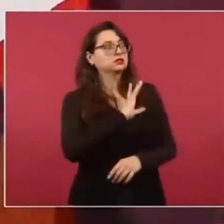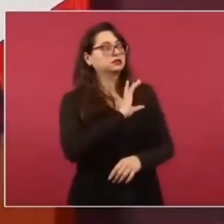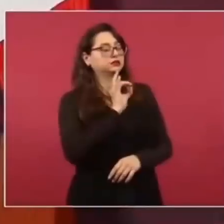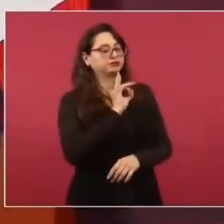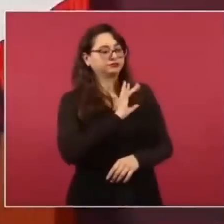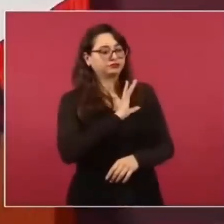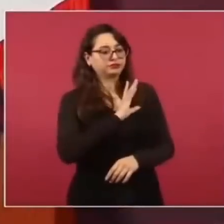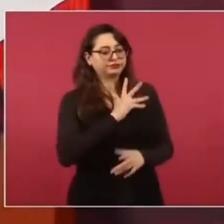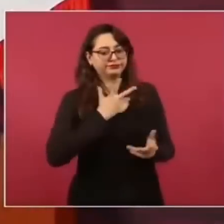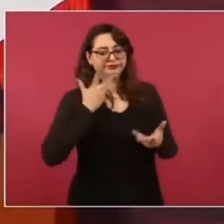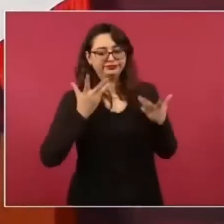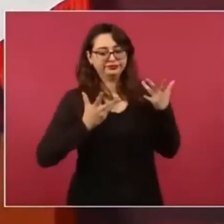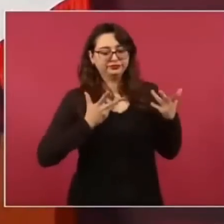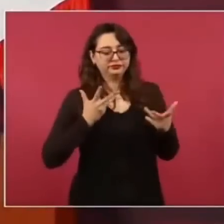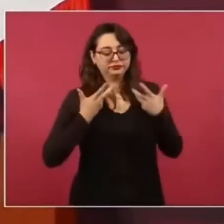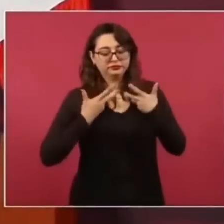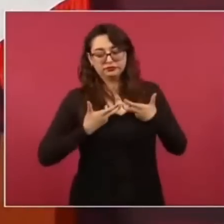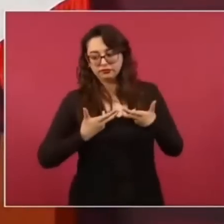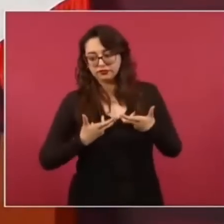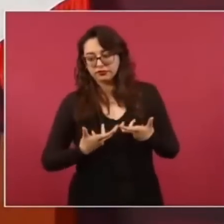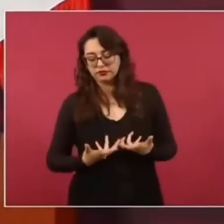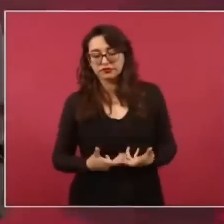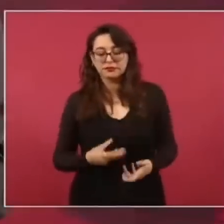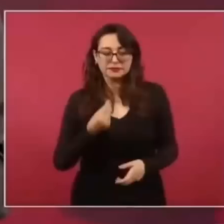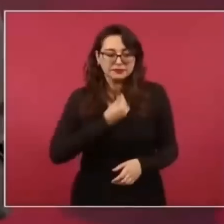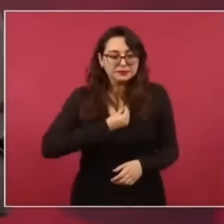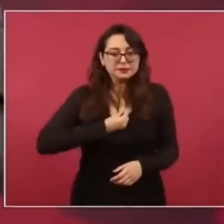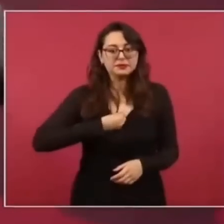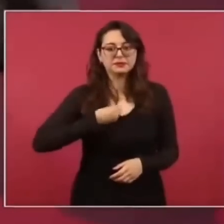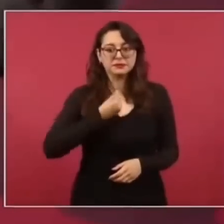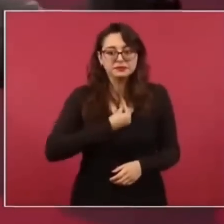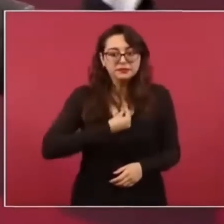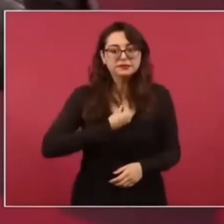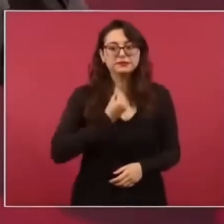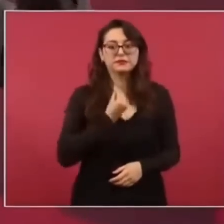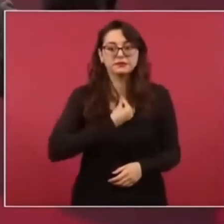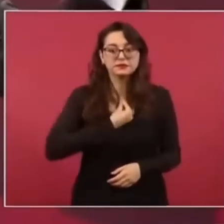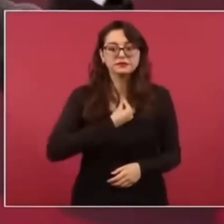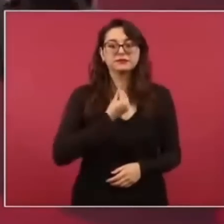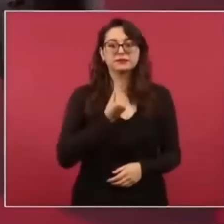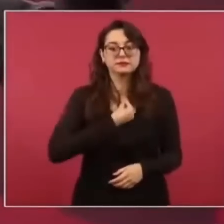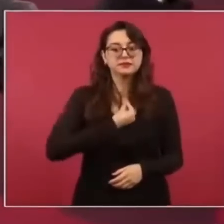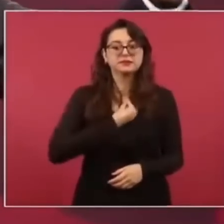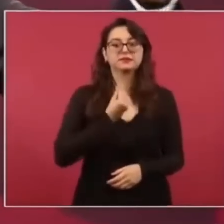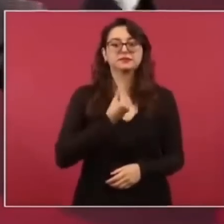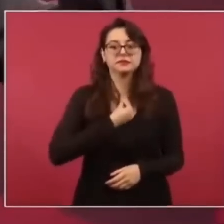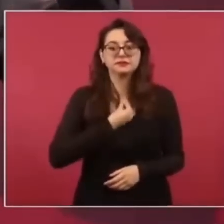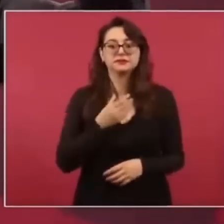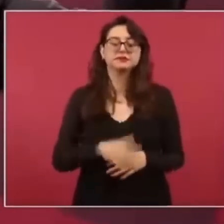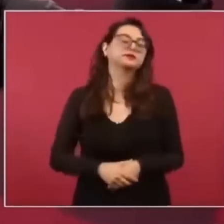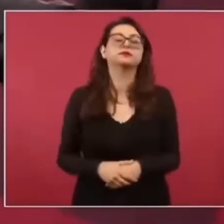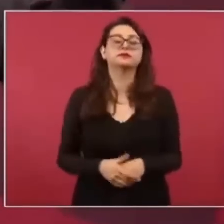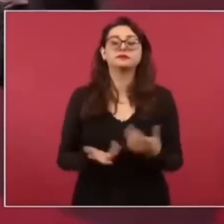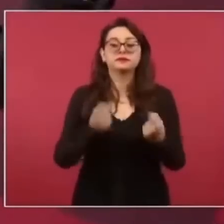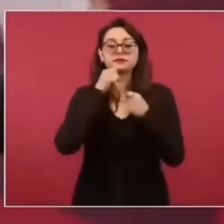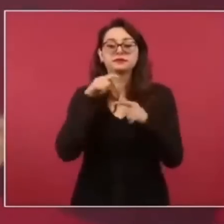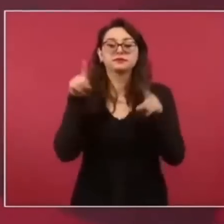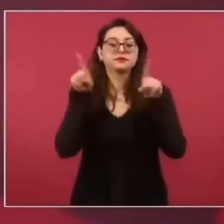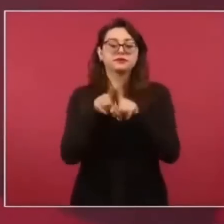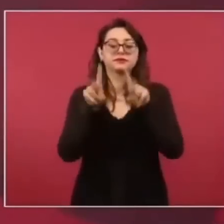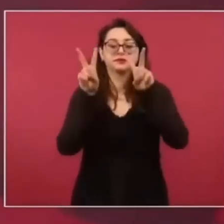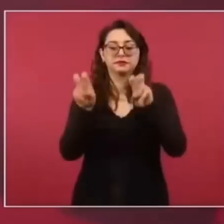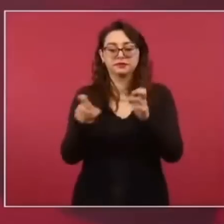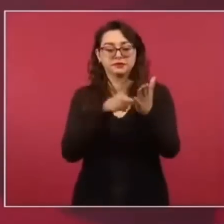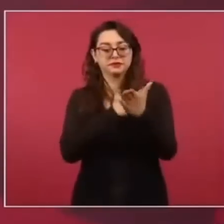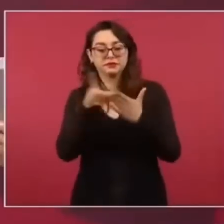Ese es el caso de los derechos humanos. A ver, las organizaciones independientes de defensa de derechos